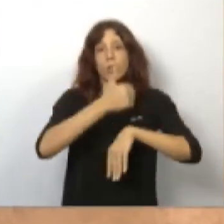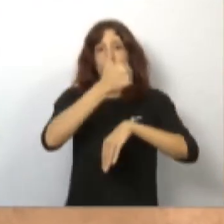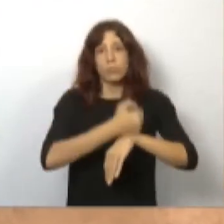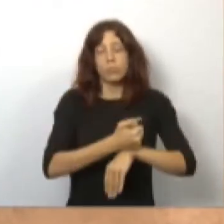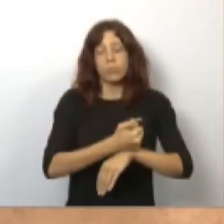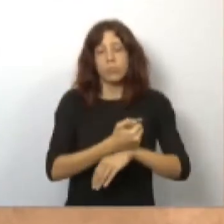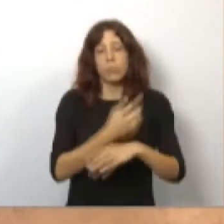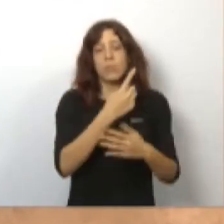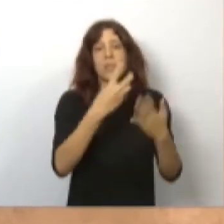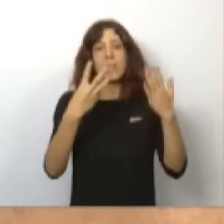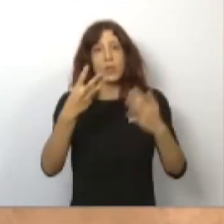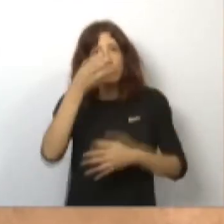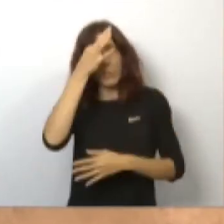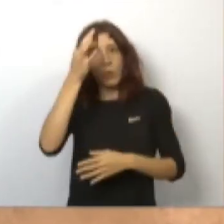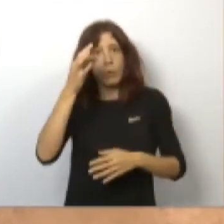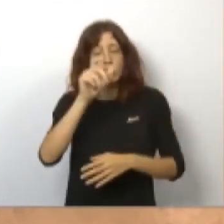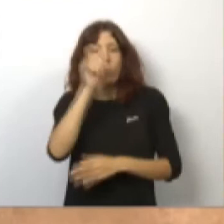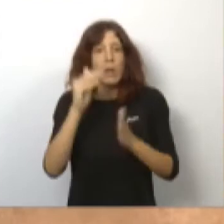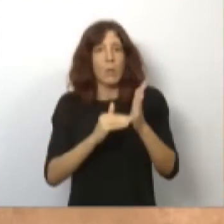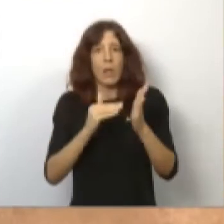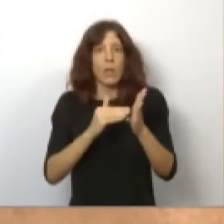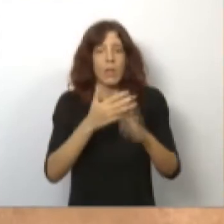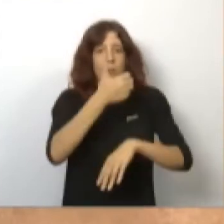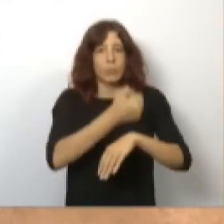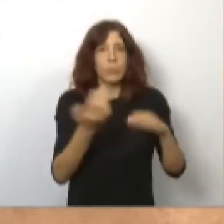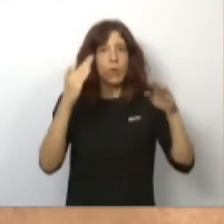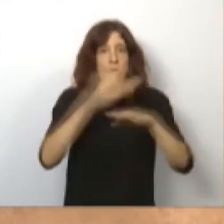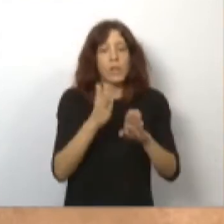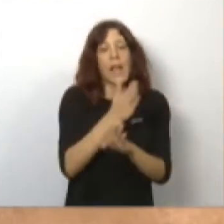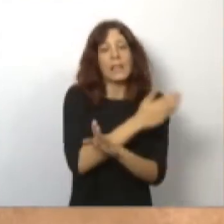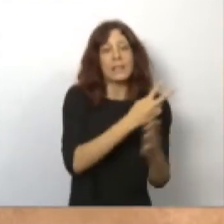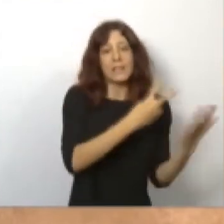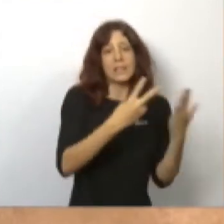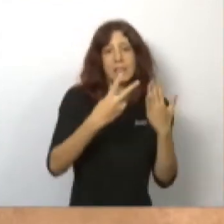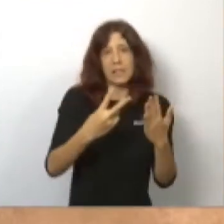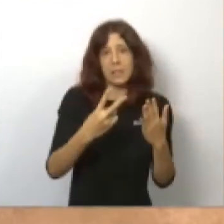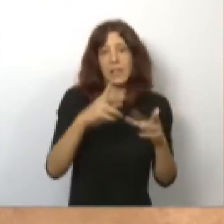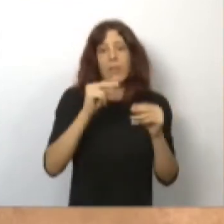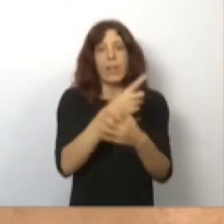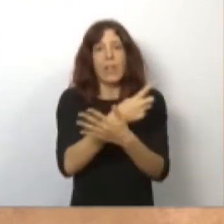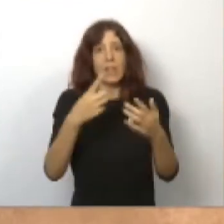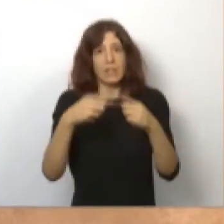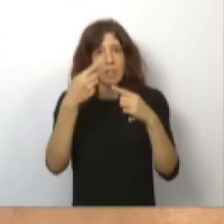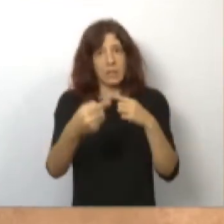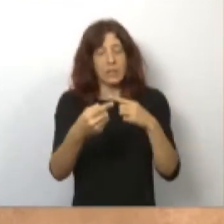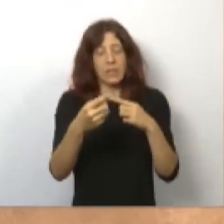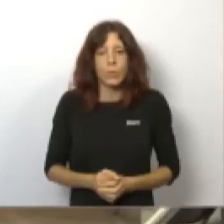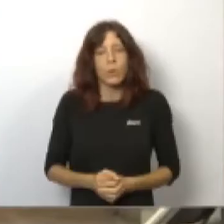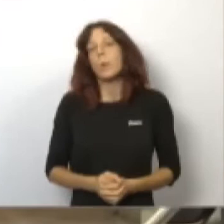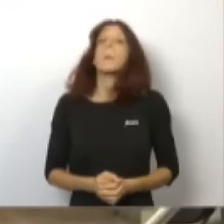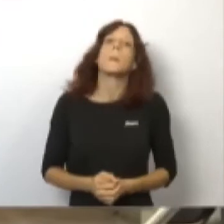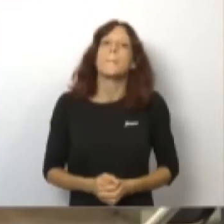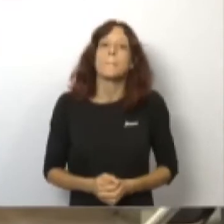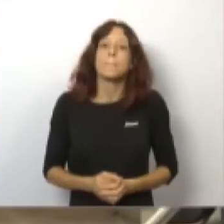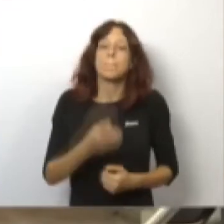reducción del aforo en los espectáculos que pasa a ser un máximo de 1.500 personas en interiores y deben acabar